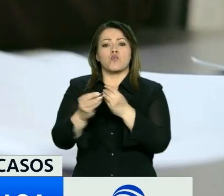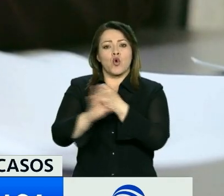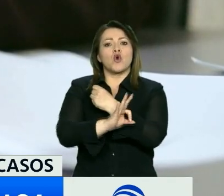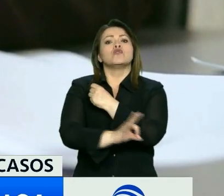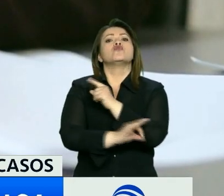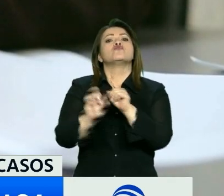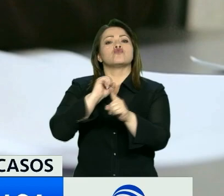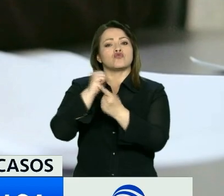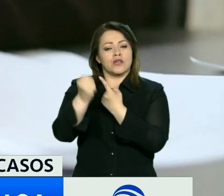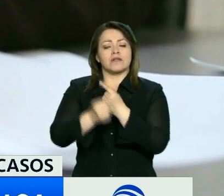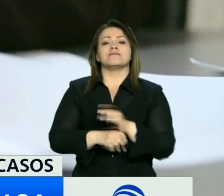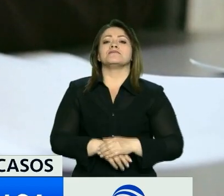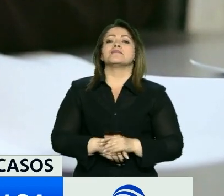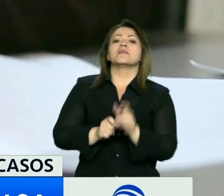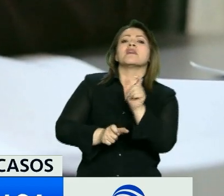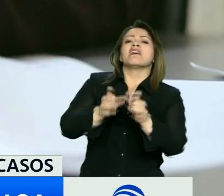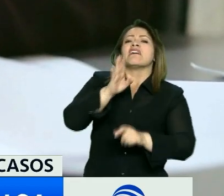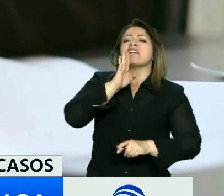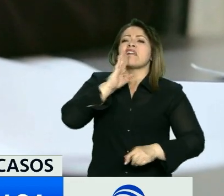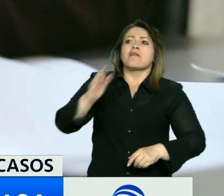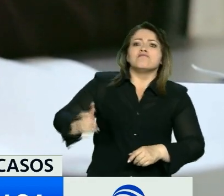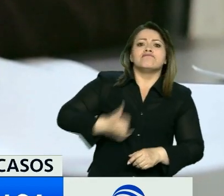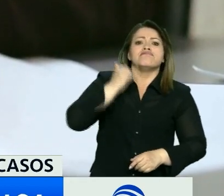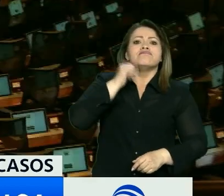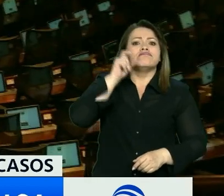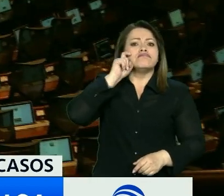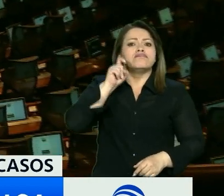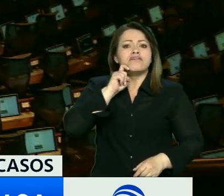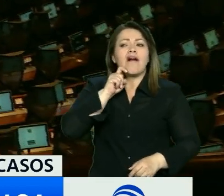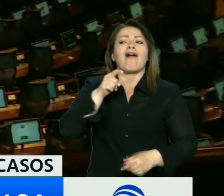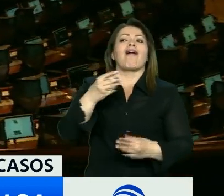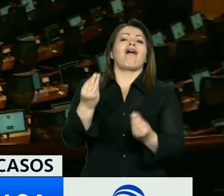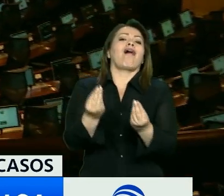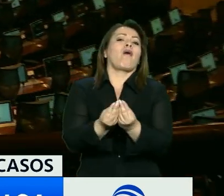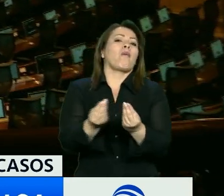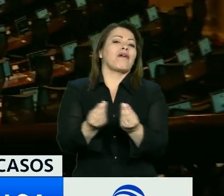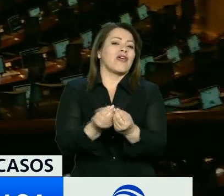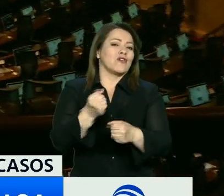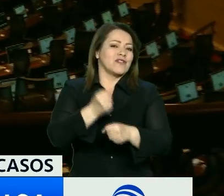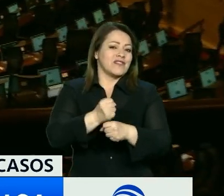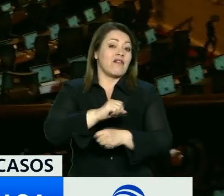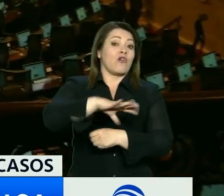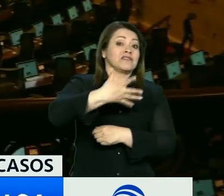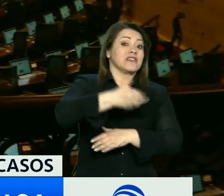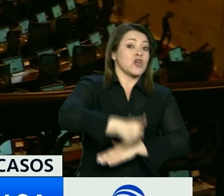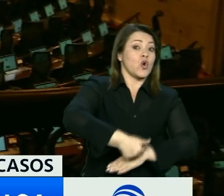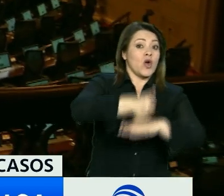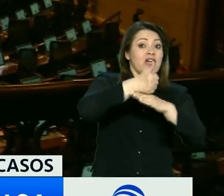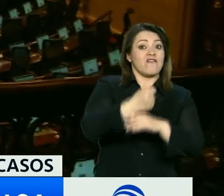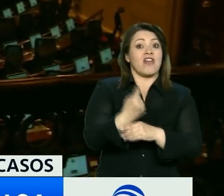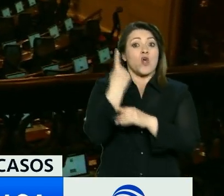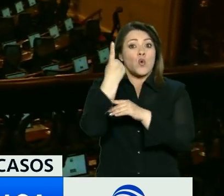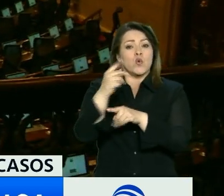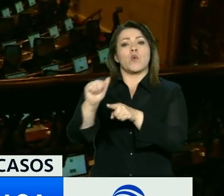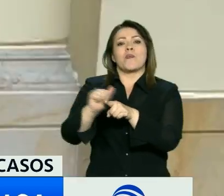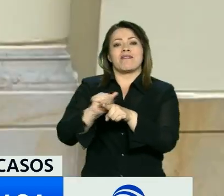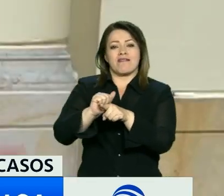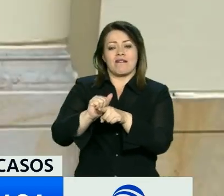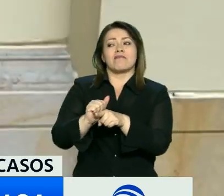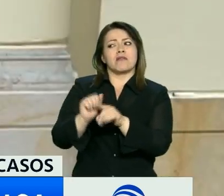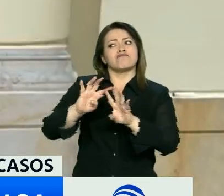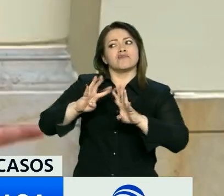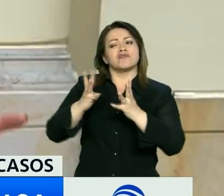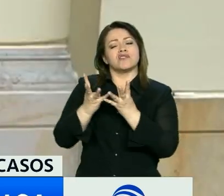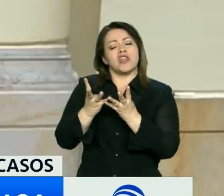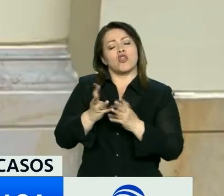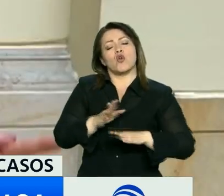Sobre los presuntos agresores se encontró que tres eran compañeros de trabajo, cinco eran jefes y uno judicante. La senadora expuso los